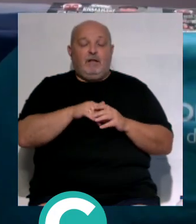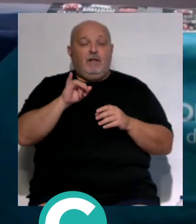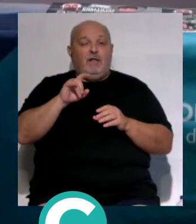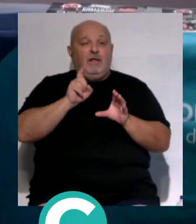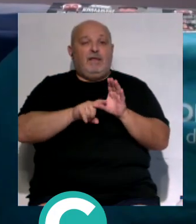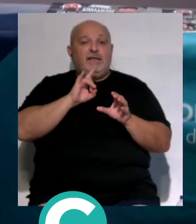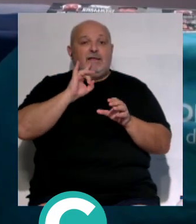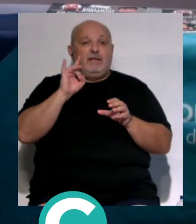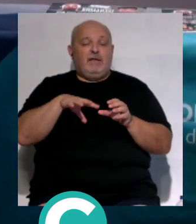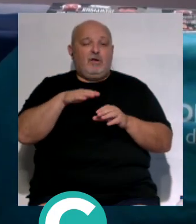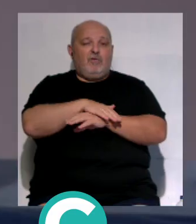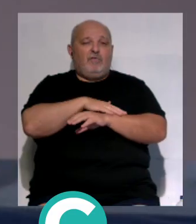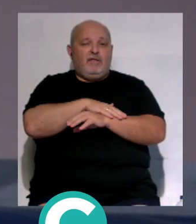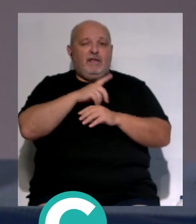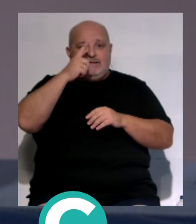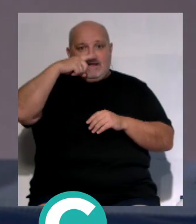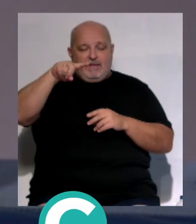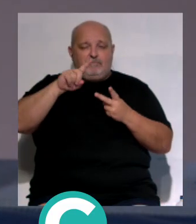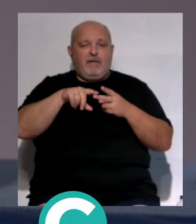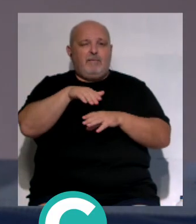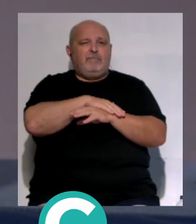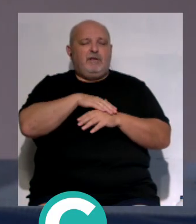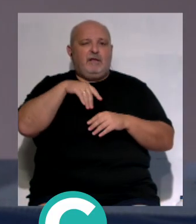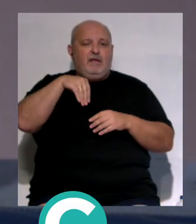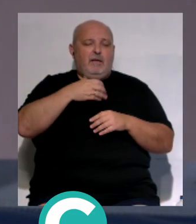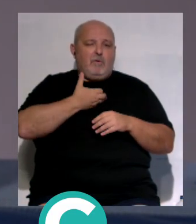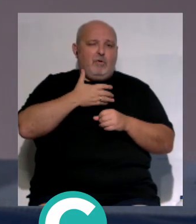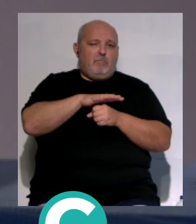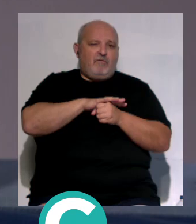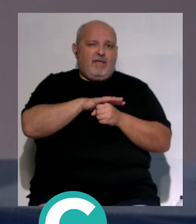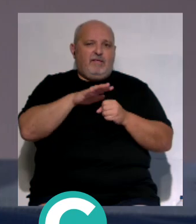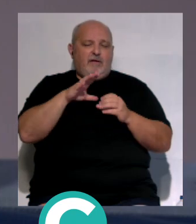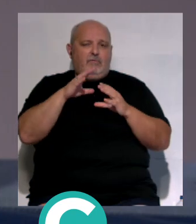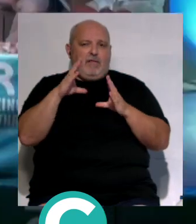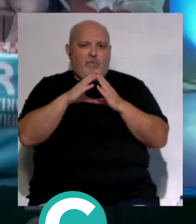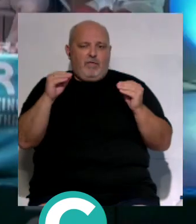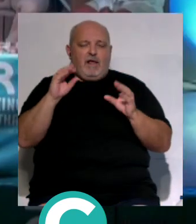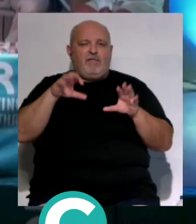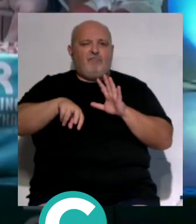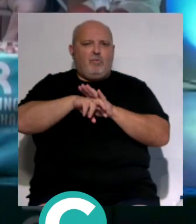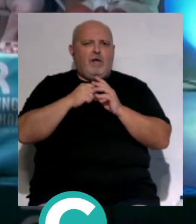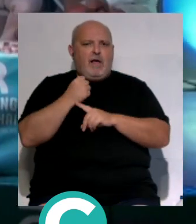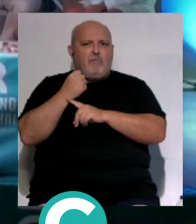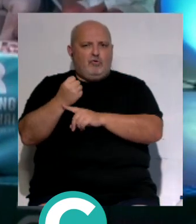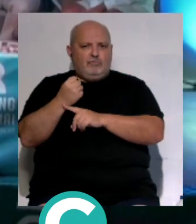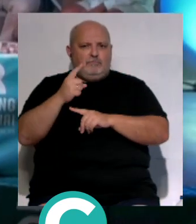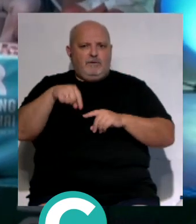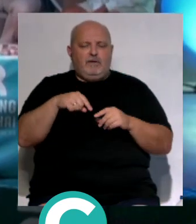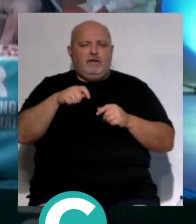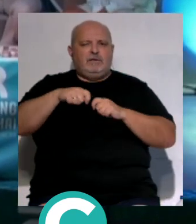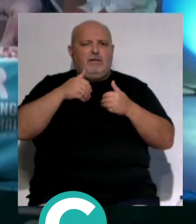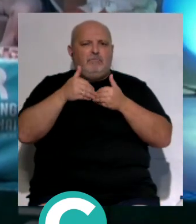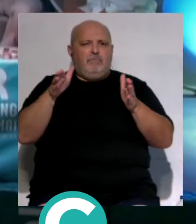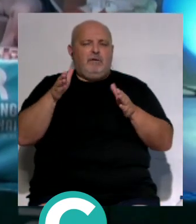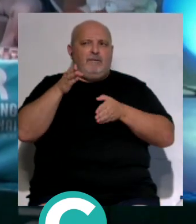cuenta con la participación del gobierno de Tailandia las administraciones locales provinciales y autonómicas y el Cádiz club de fútbol y que tiene su taquilla